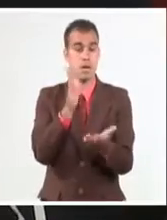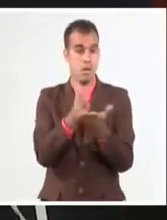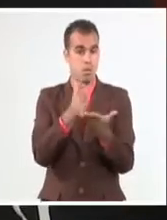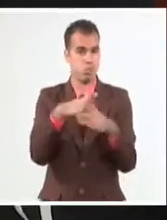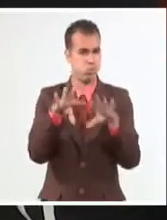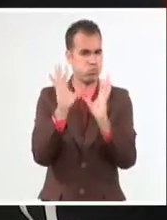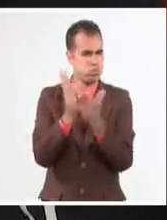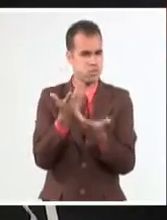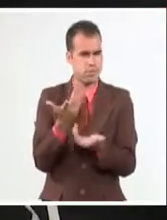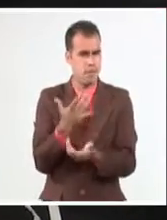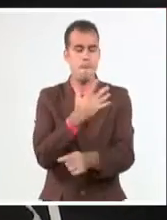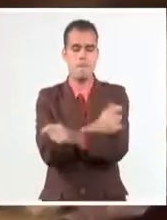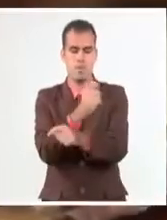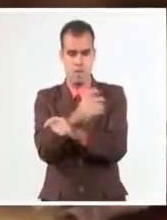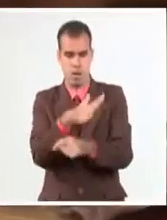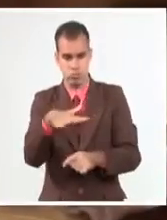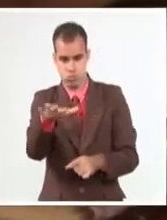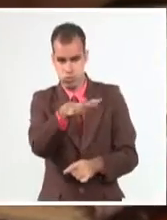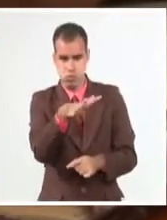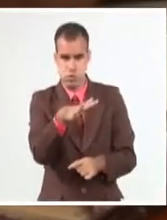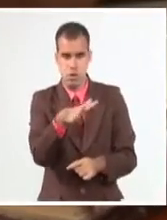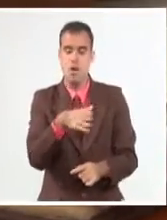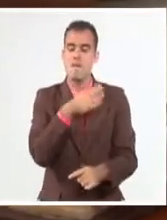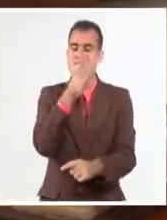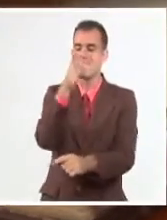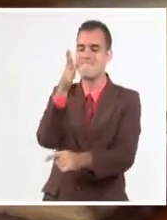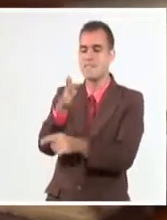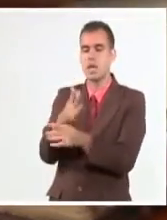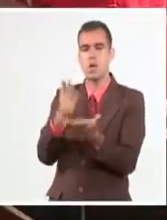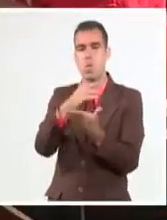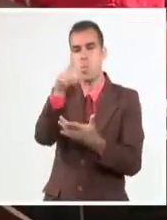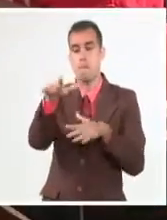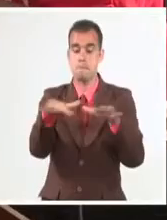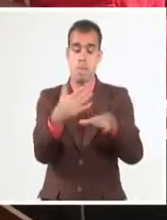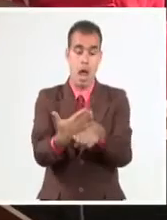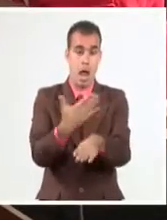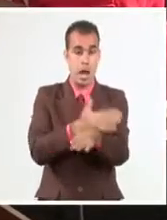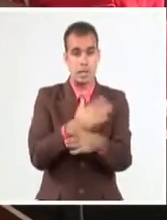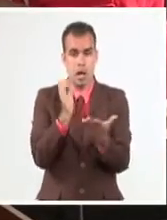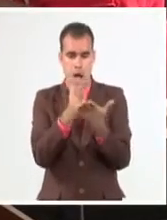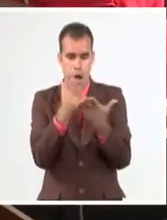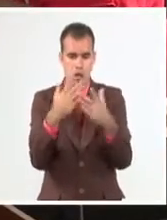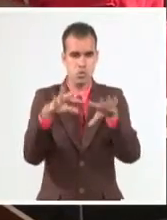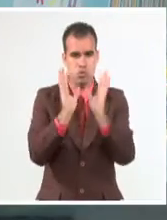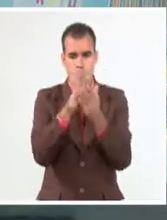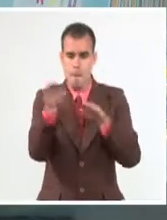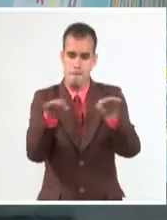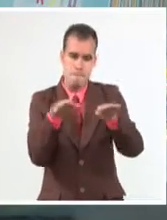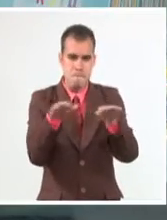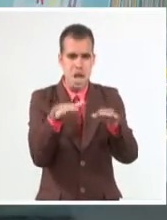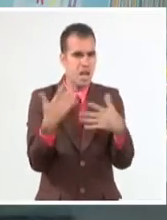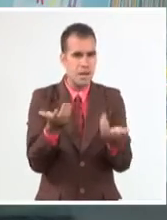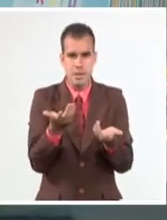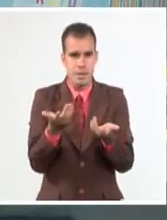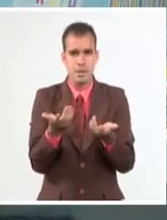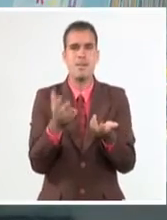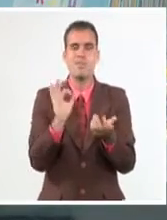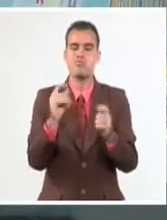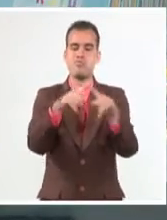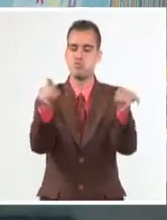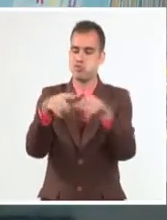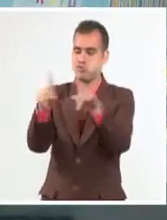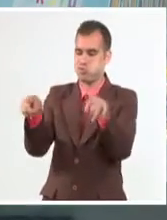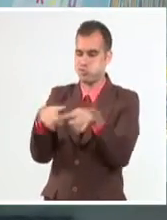maestros y profesores han asistido a las escuelas para preparar sus clases y acondicionar las instalaciones. Ya limpiamos nuestras